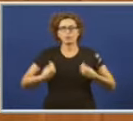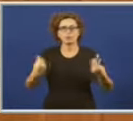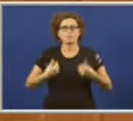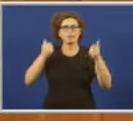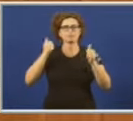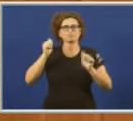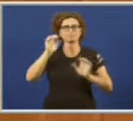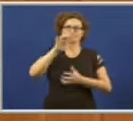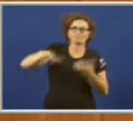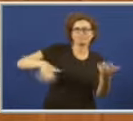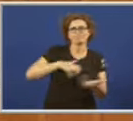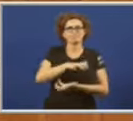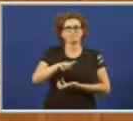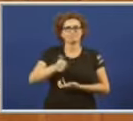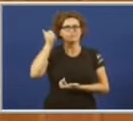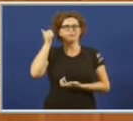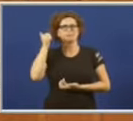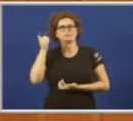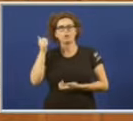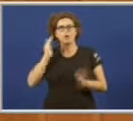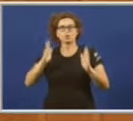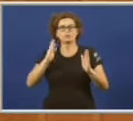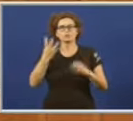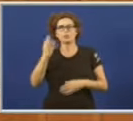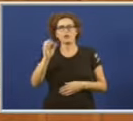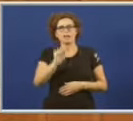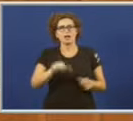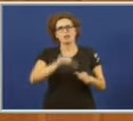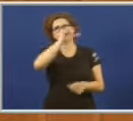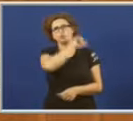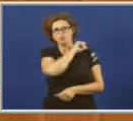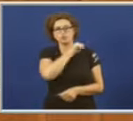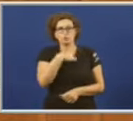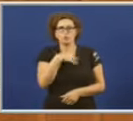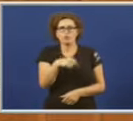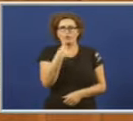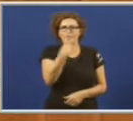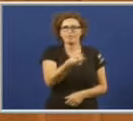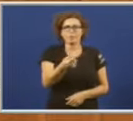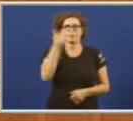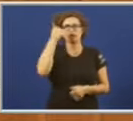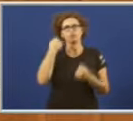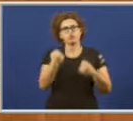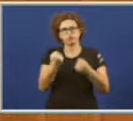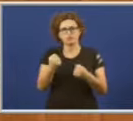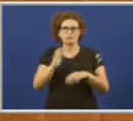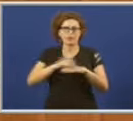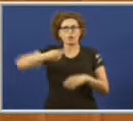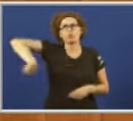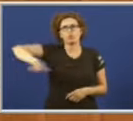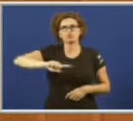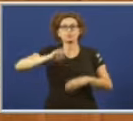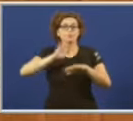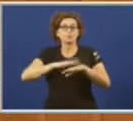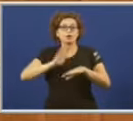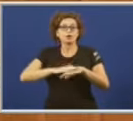convulsos dos últimos 40 anos. Atreveríame a decir que o que máis para moitas de nós, polo